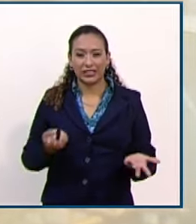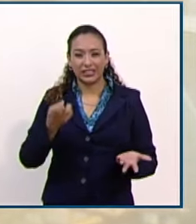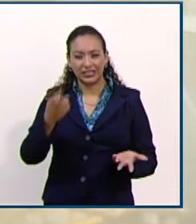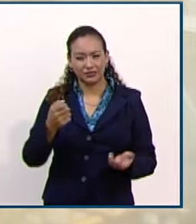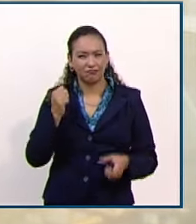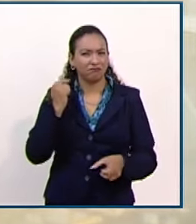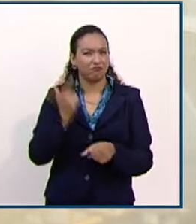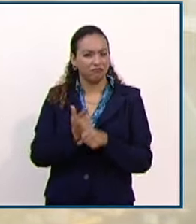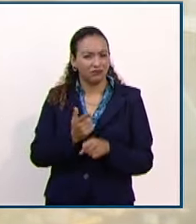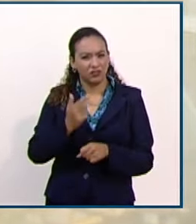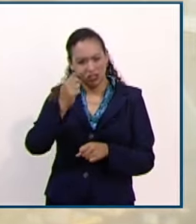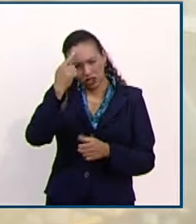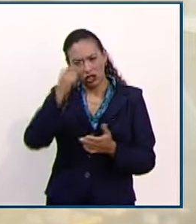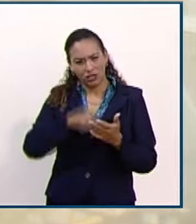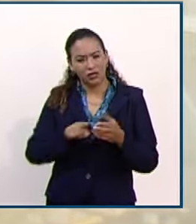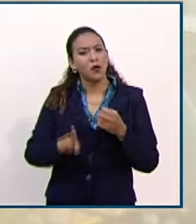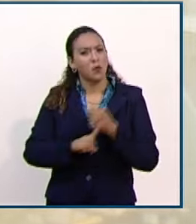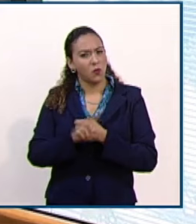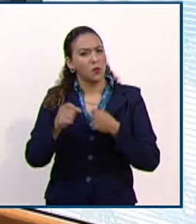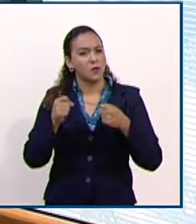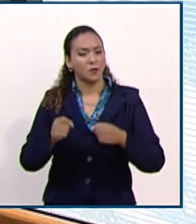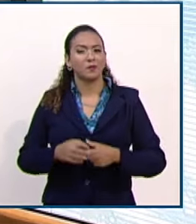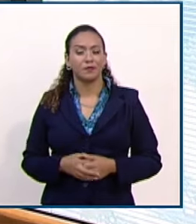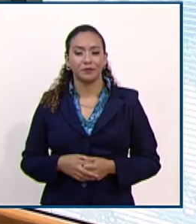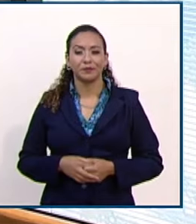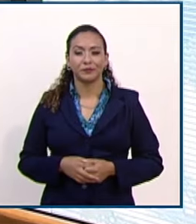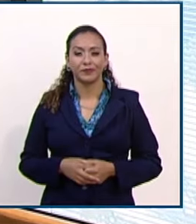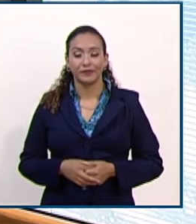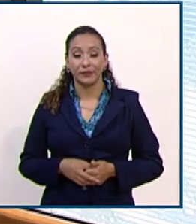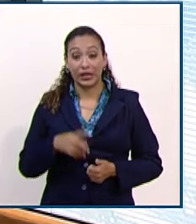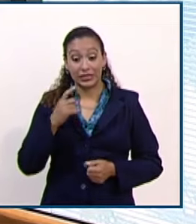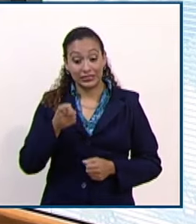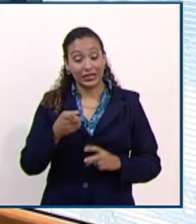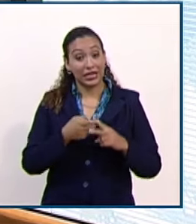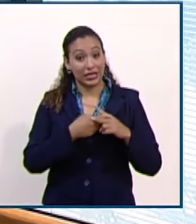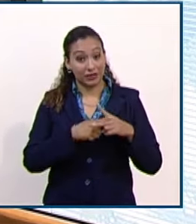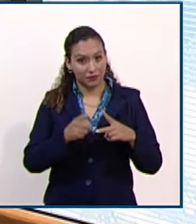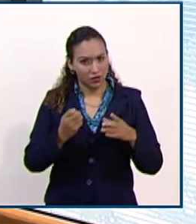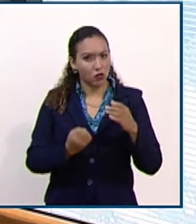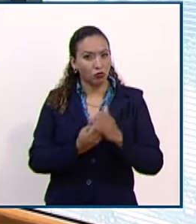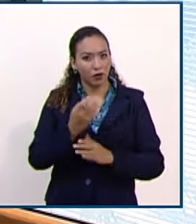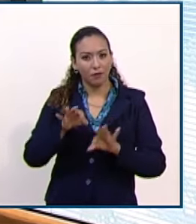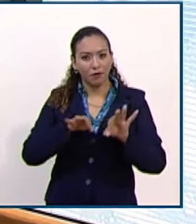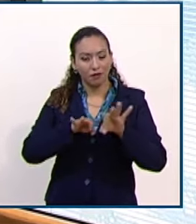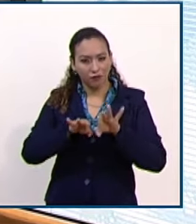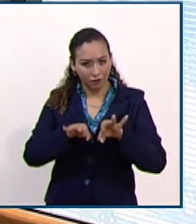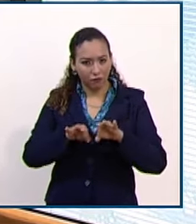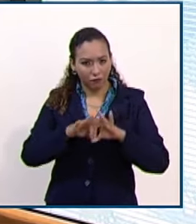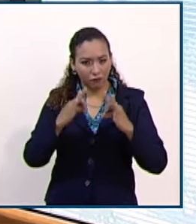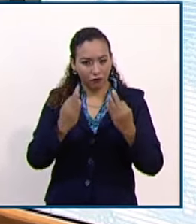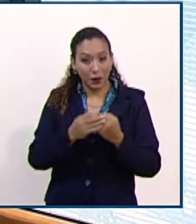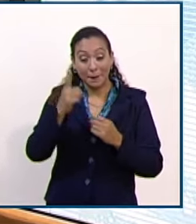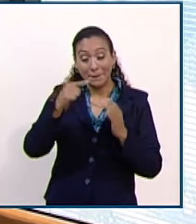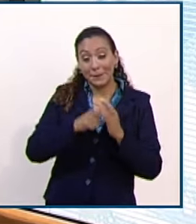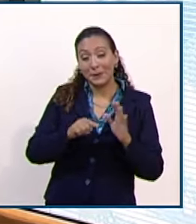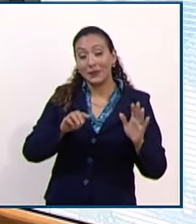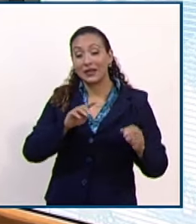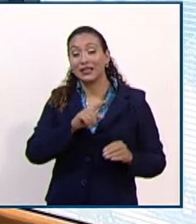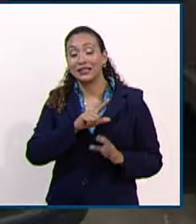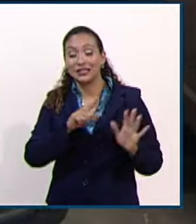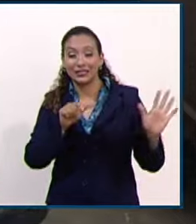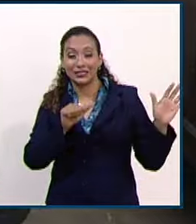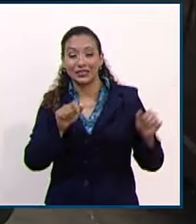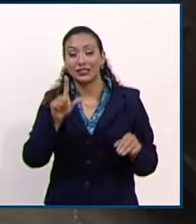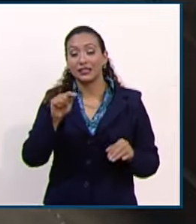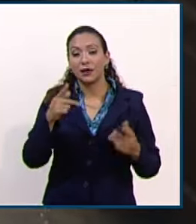de las principales repercusiones. Indicó que si entra en vigor este nuevo esquema, 1.670 personas juzgadores